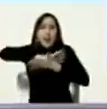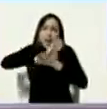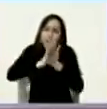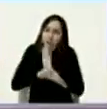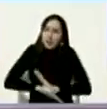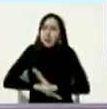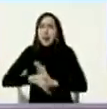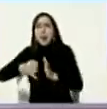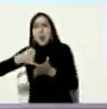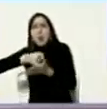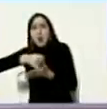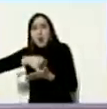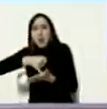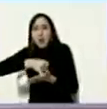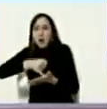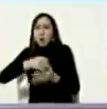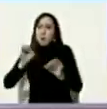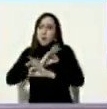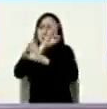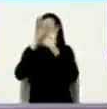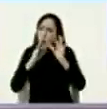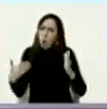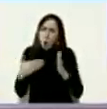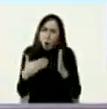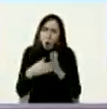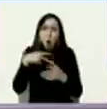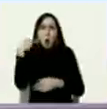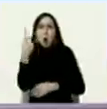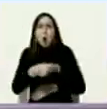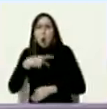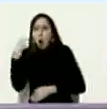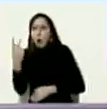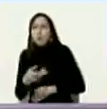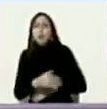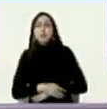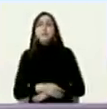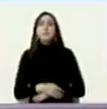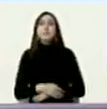debilitarlo guerra mediática política guerra con el congreso